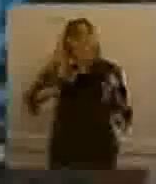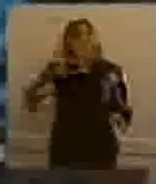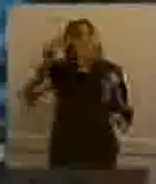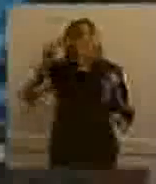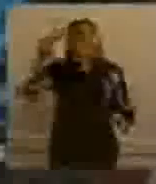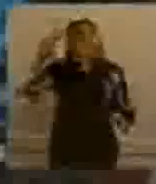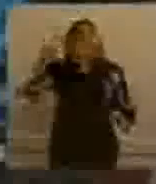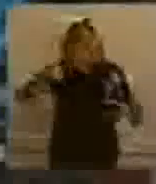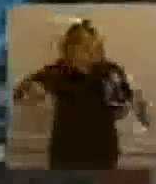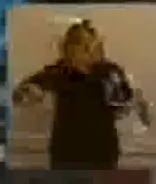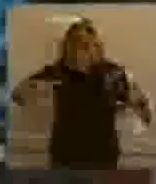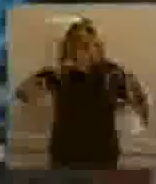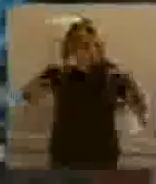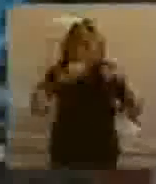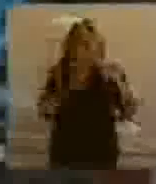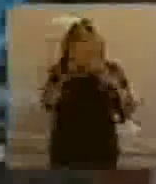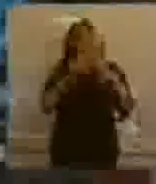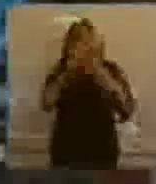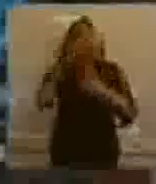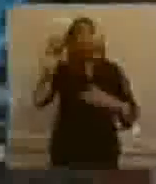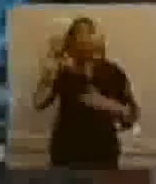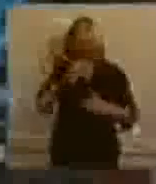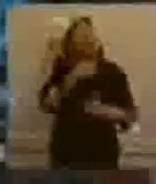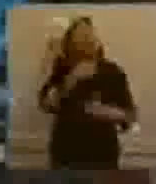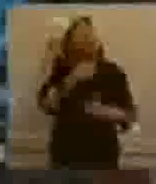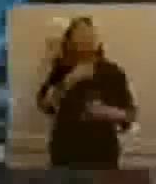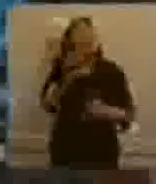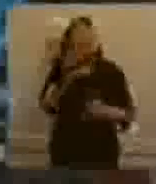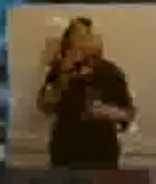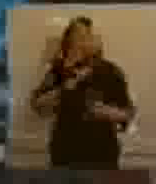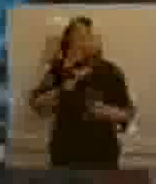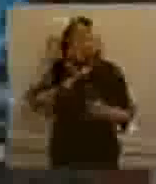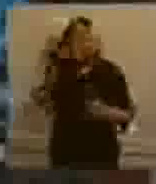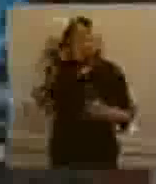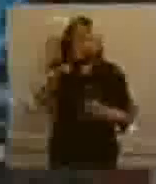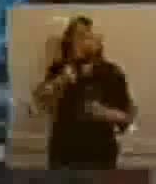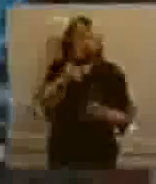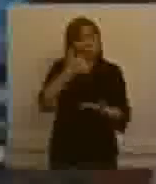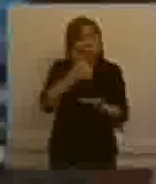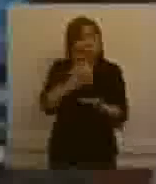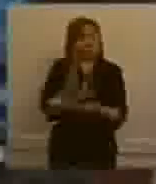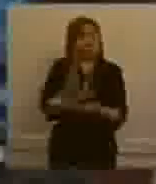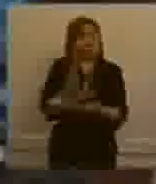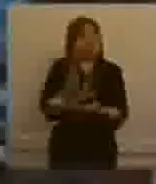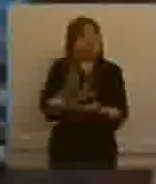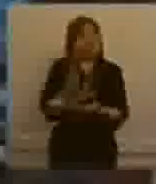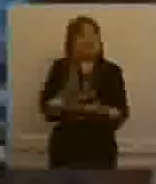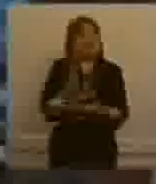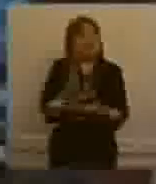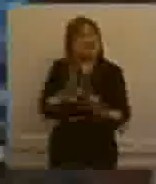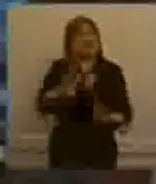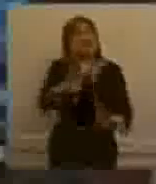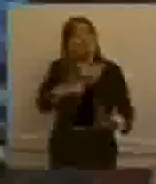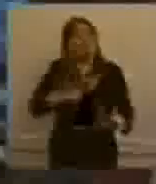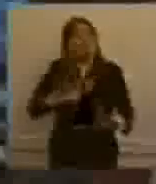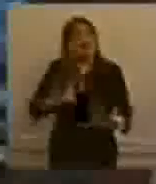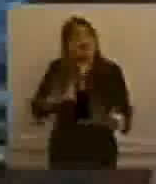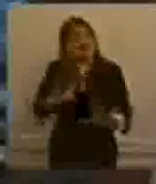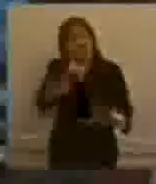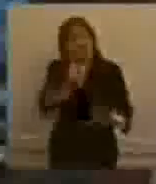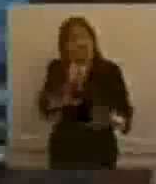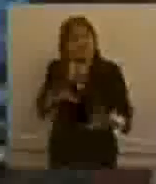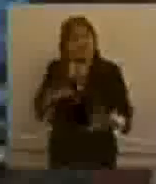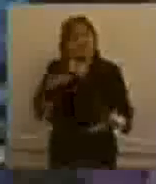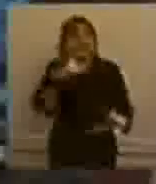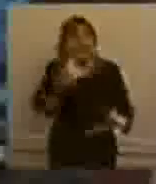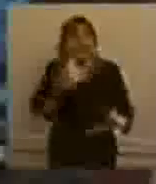a nosotros en Santa Cruz, años, en agosto, estábamos en elecciones, él era candidato, Kirchner era candidato opositor a